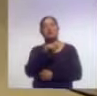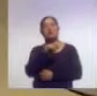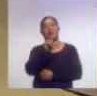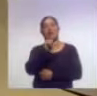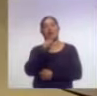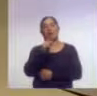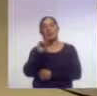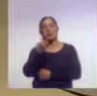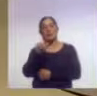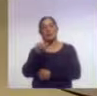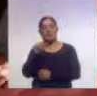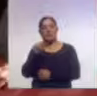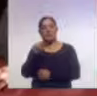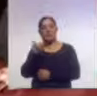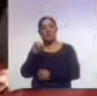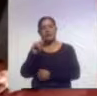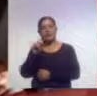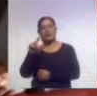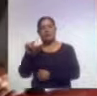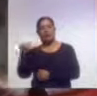Ahora noticias, Belén Rodríguez.